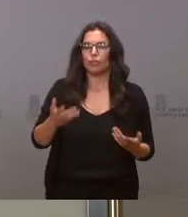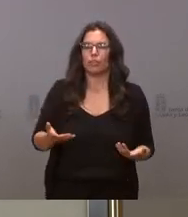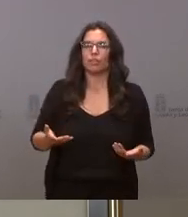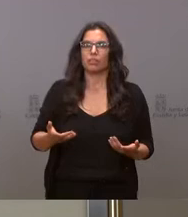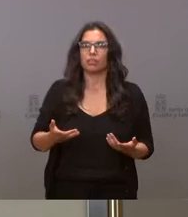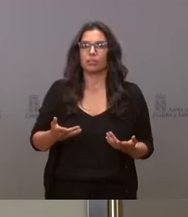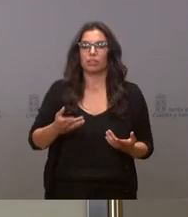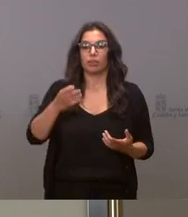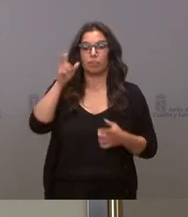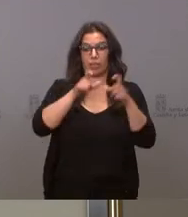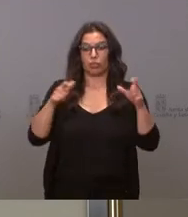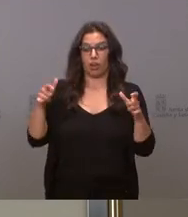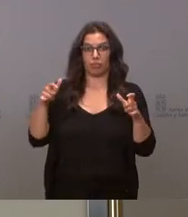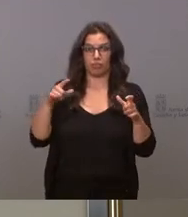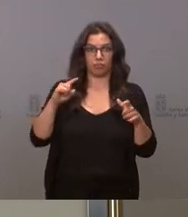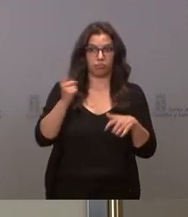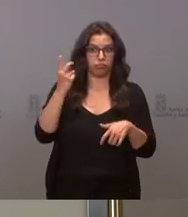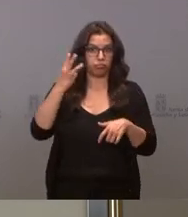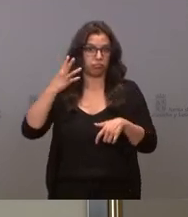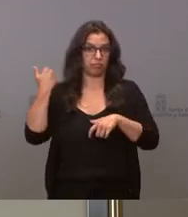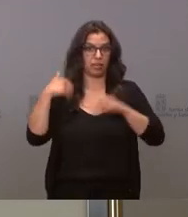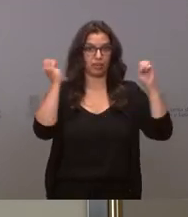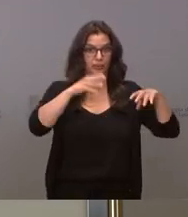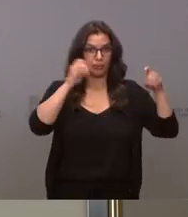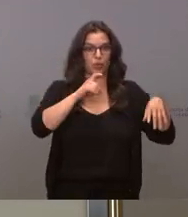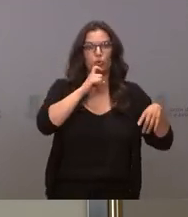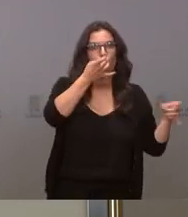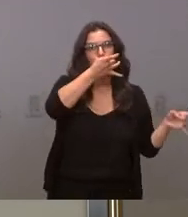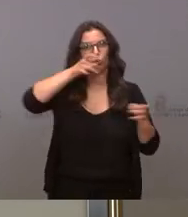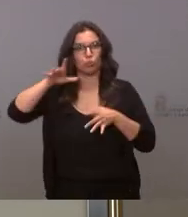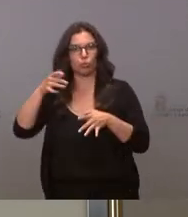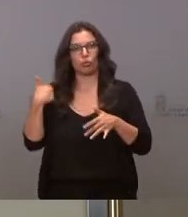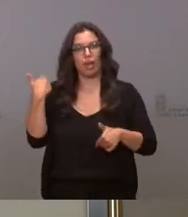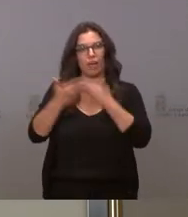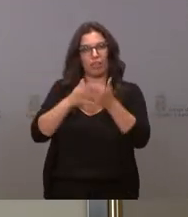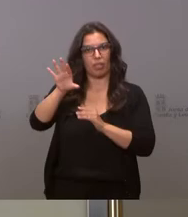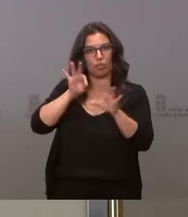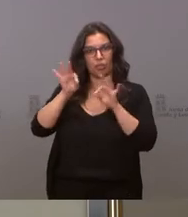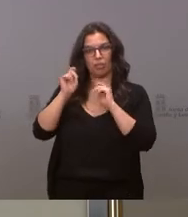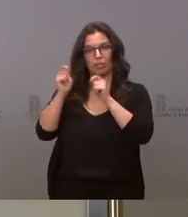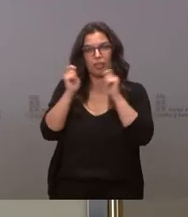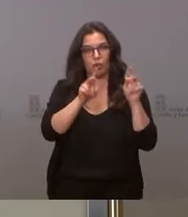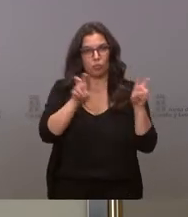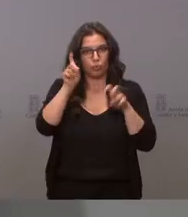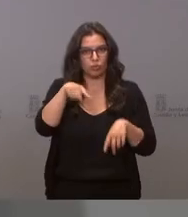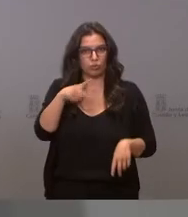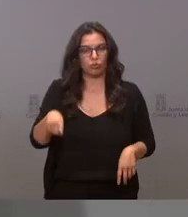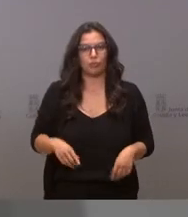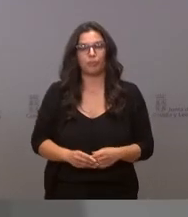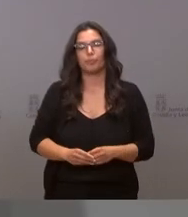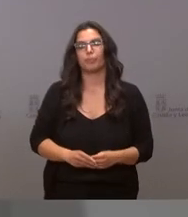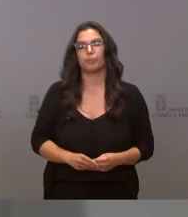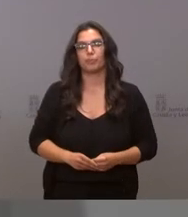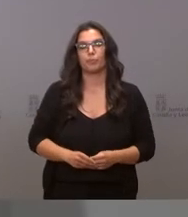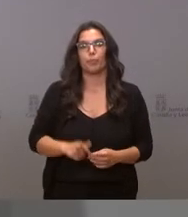las sustituciones de todos estos cargos que han dimitido si ya se ha avanzado en los nuevos nombramientos Bueno hoy se ha nombrado